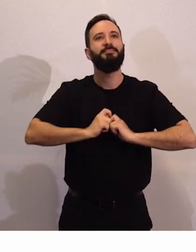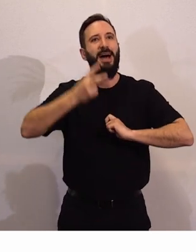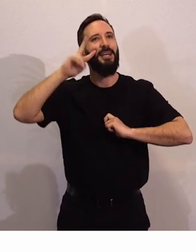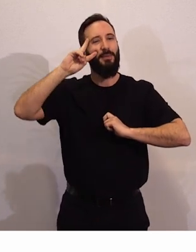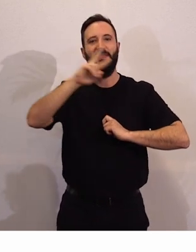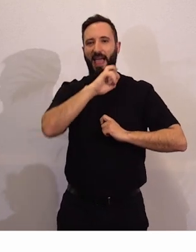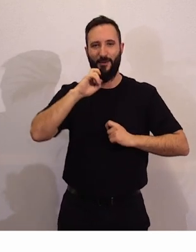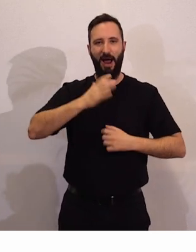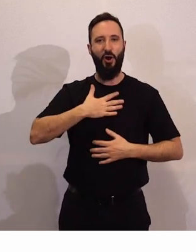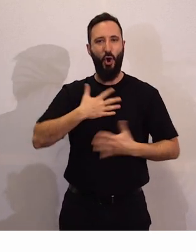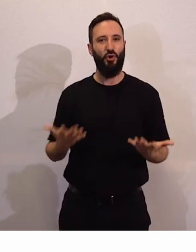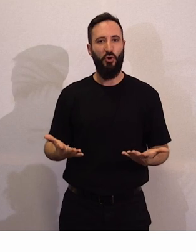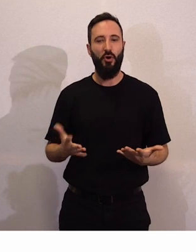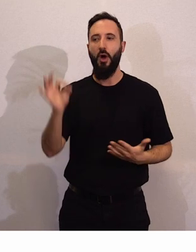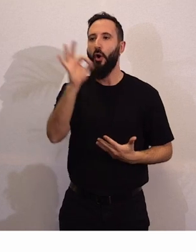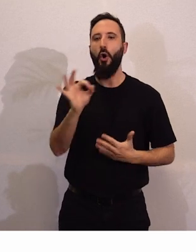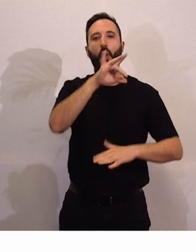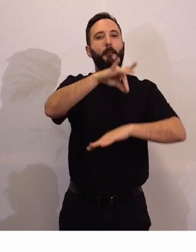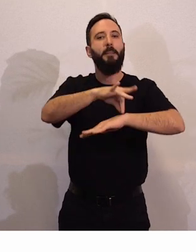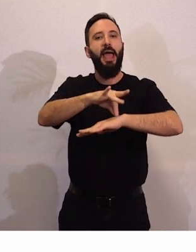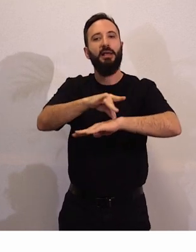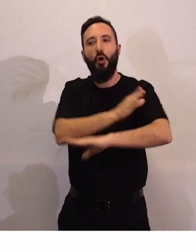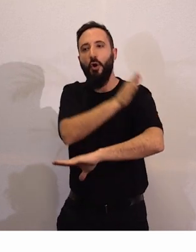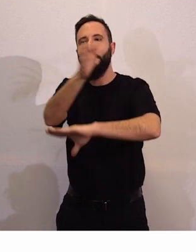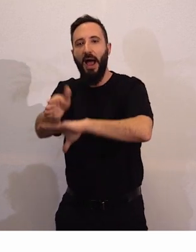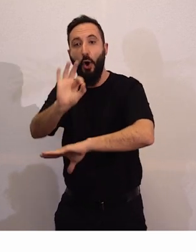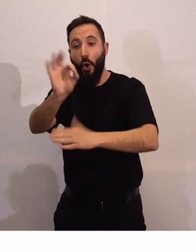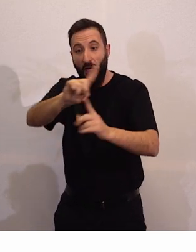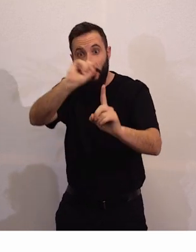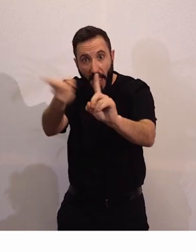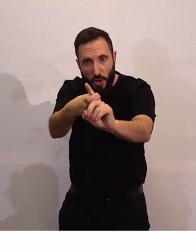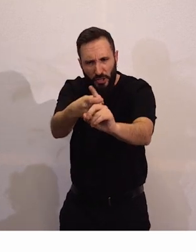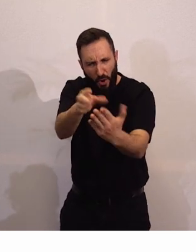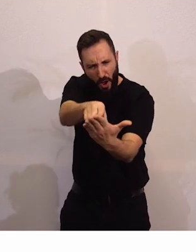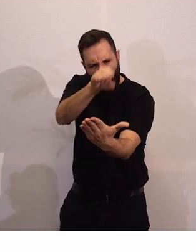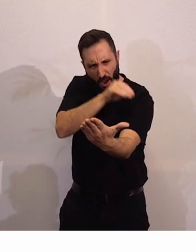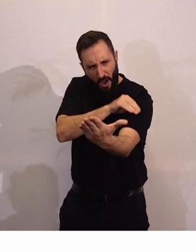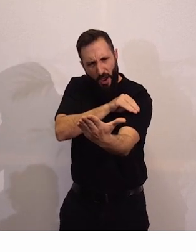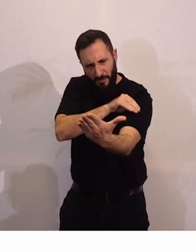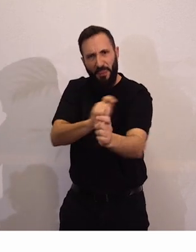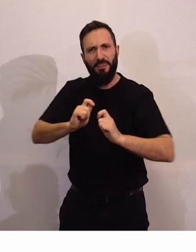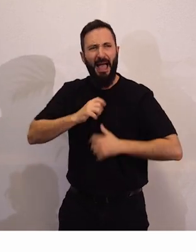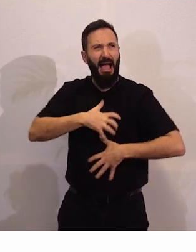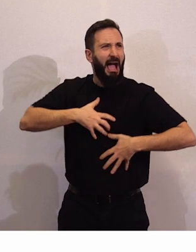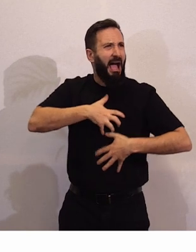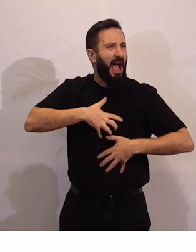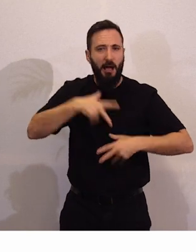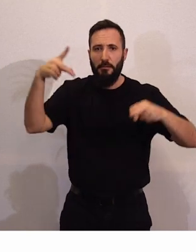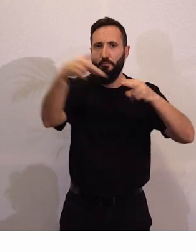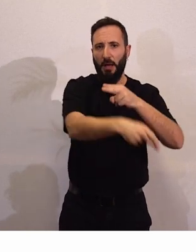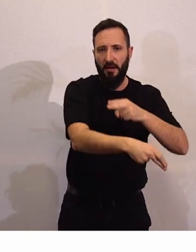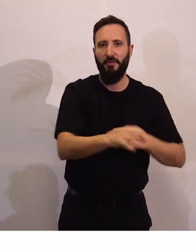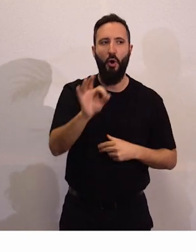enriquezca para que ir a una consulta médica o entender un diagnóstico pues no nos suponga ansiedad no nos suponga